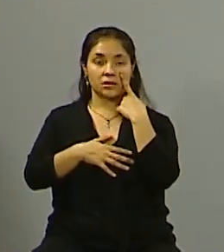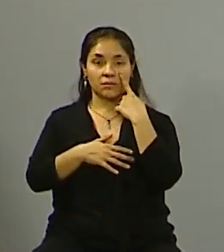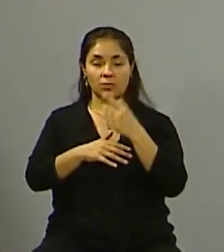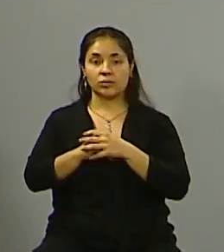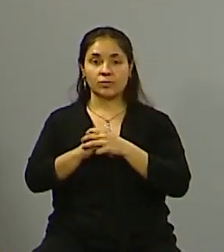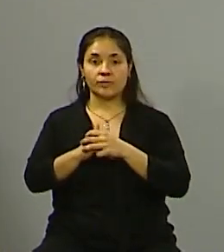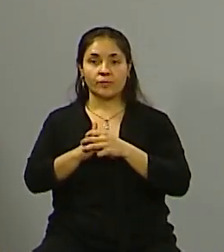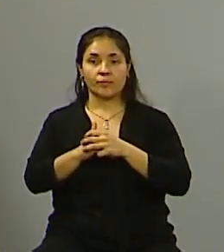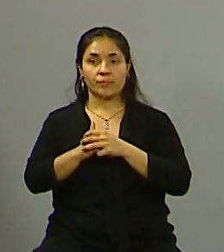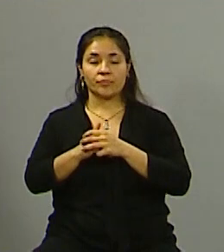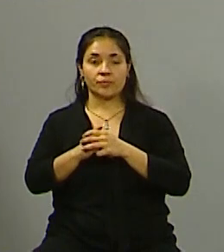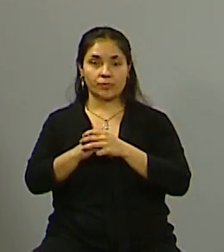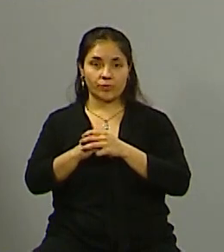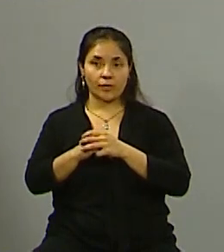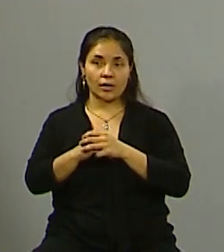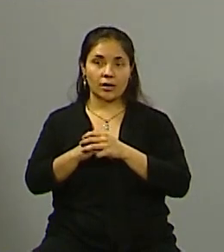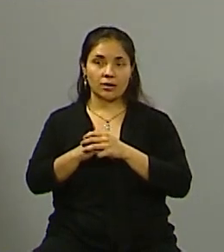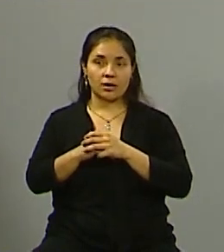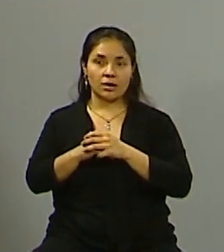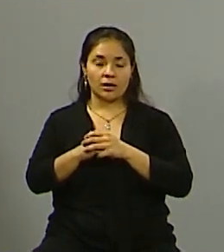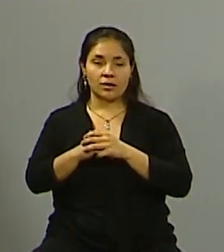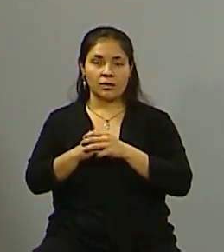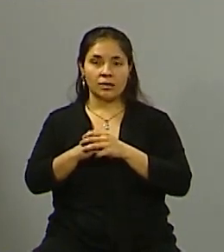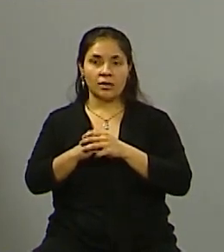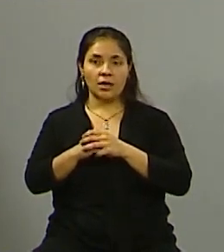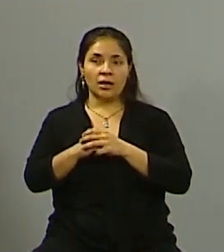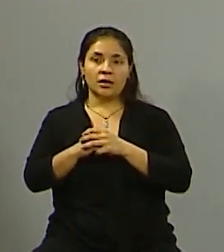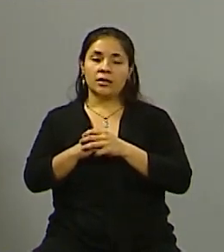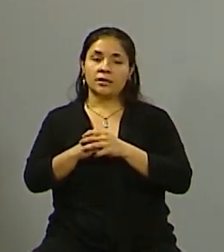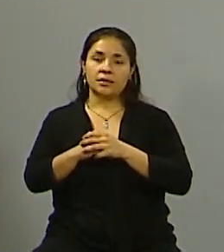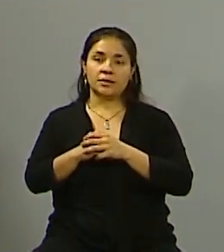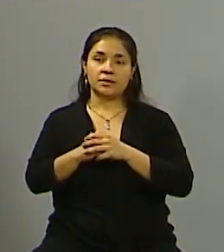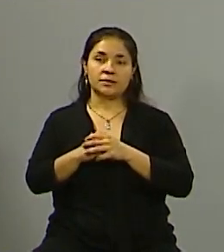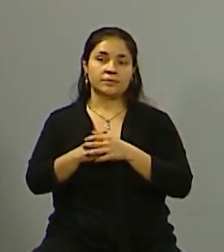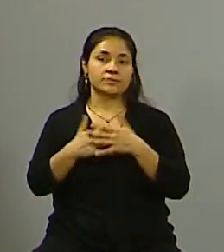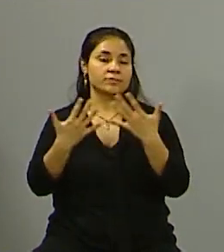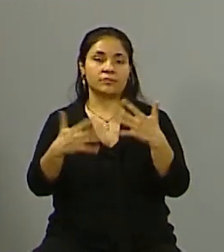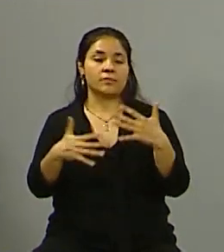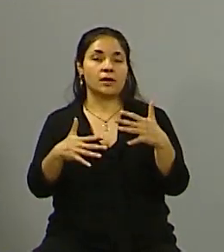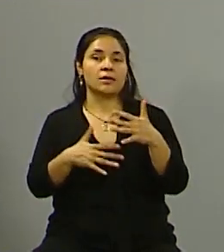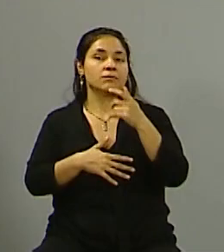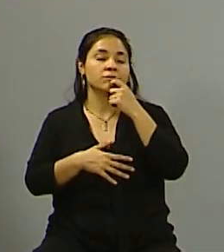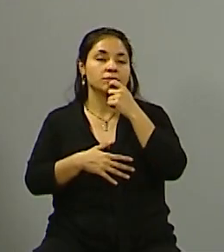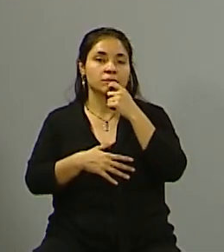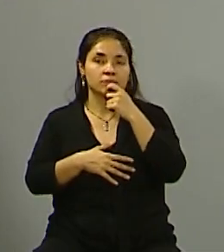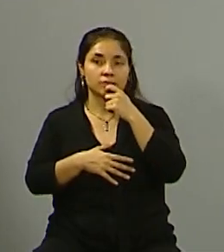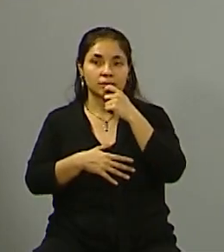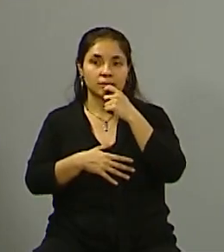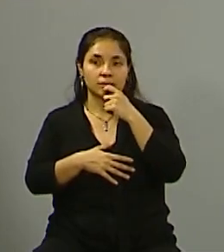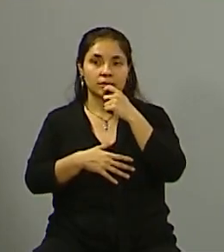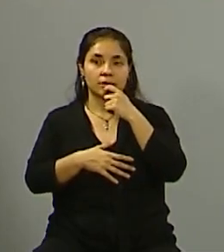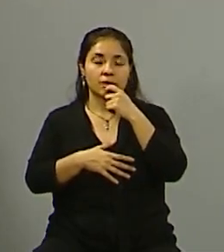posición de perder o perder, digamos, en la ecuación porque no podemos disponer de la